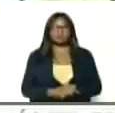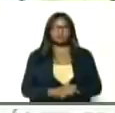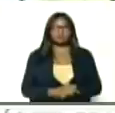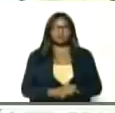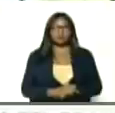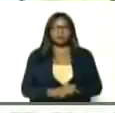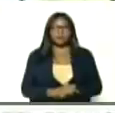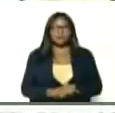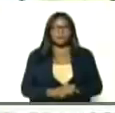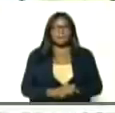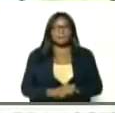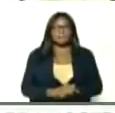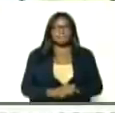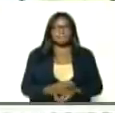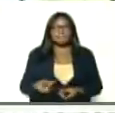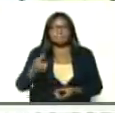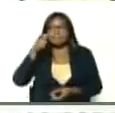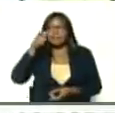vigilancia,